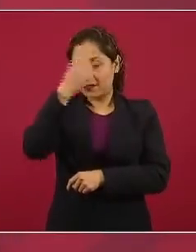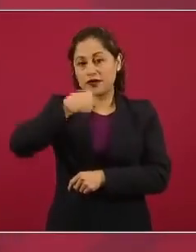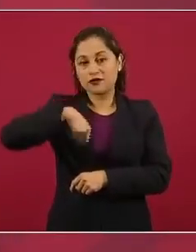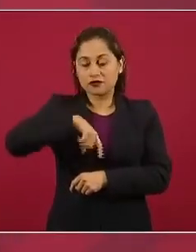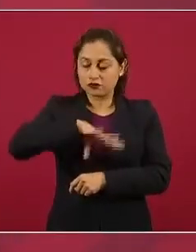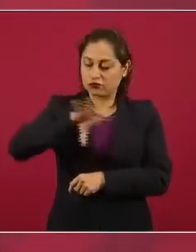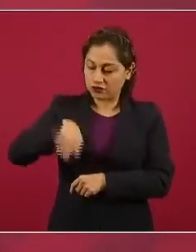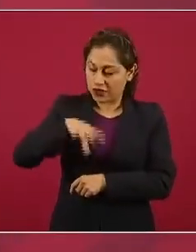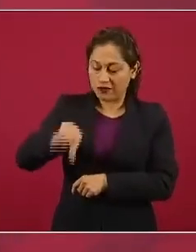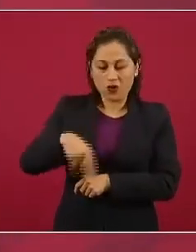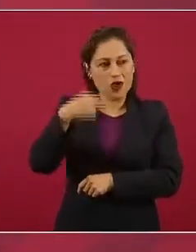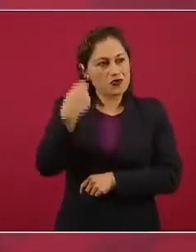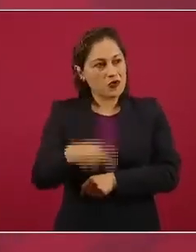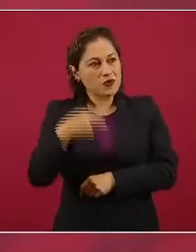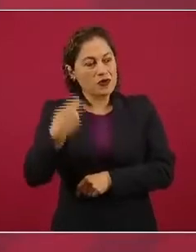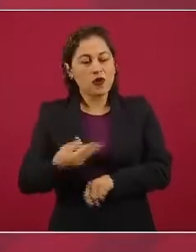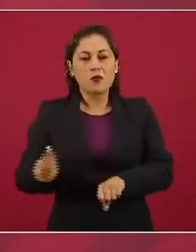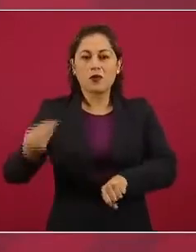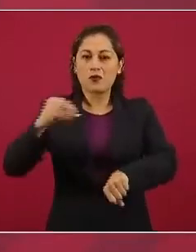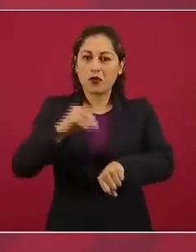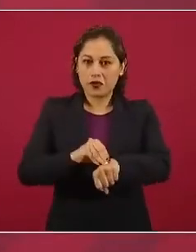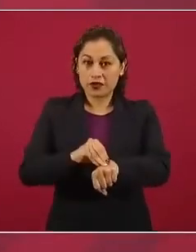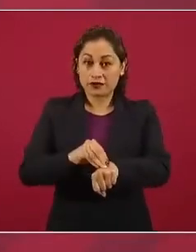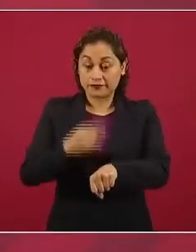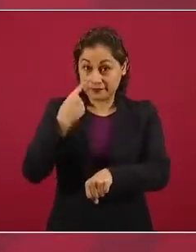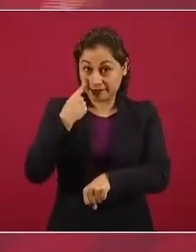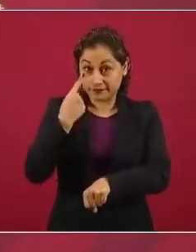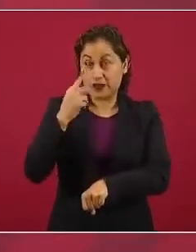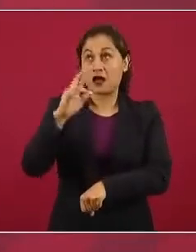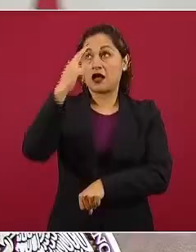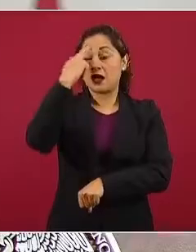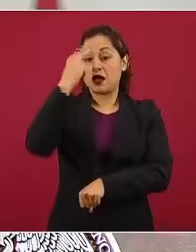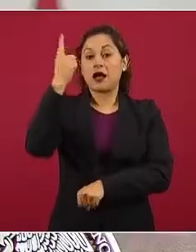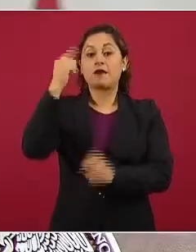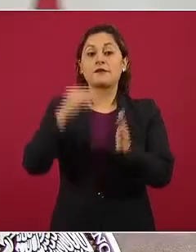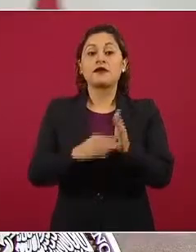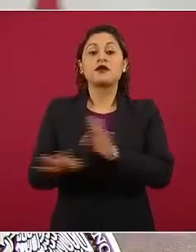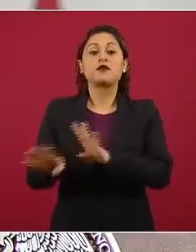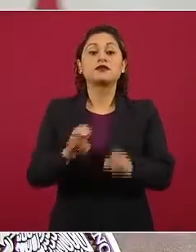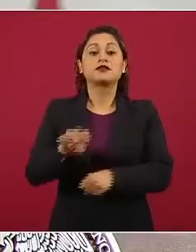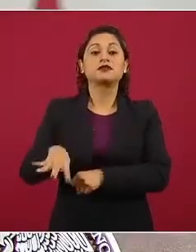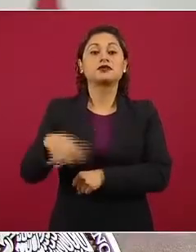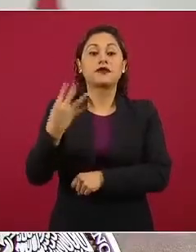buscábamos un momento similar. En 1914, en diciembre,